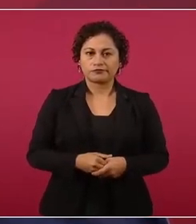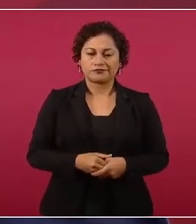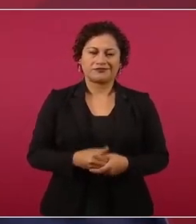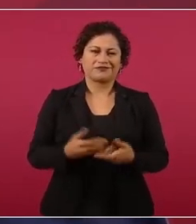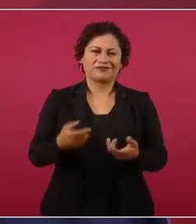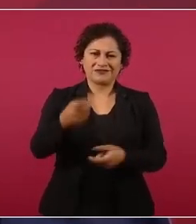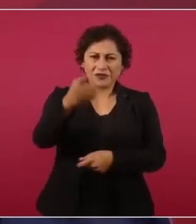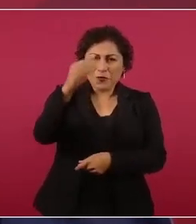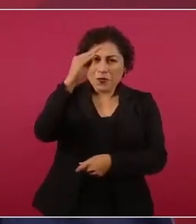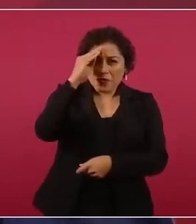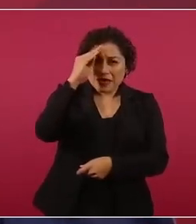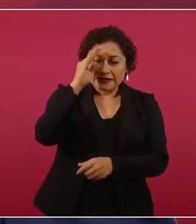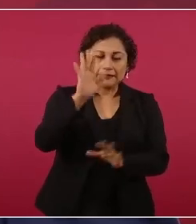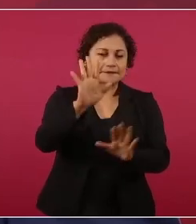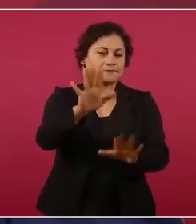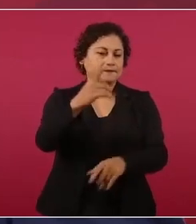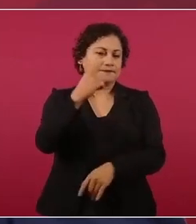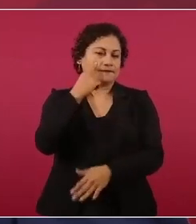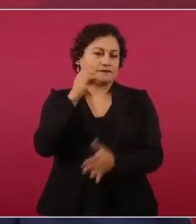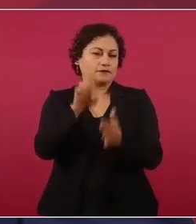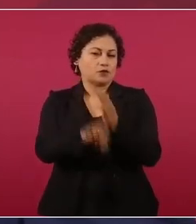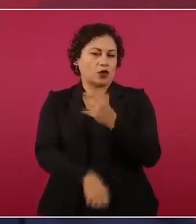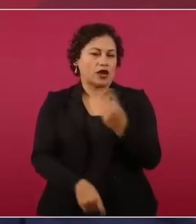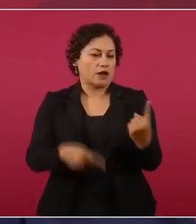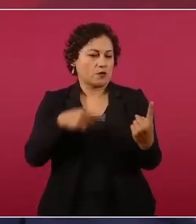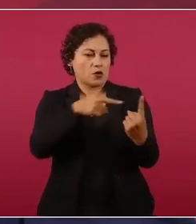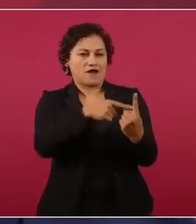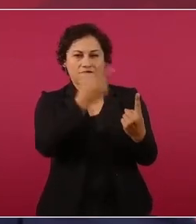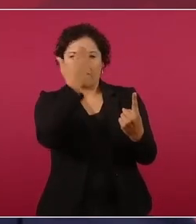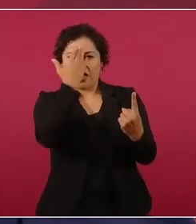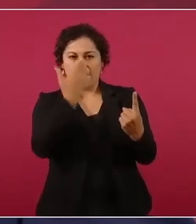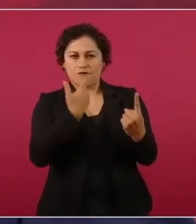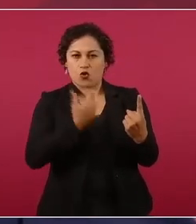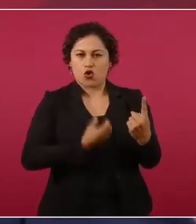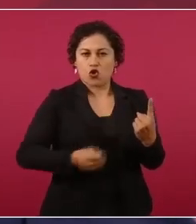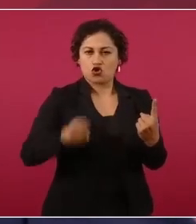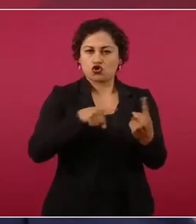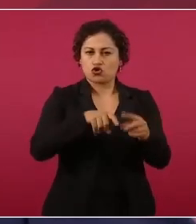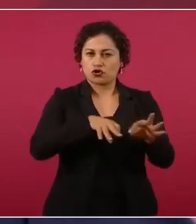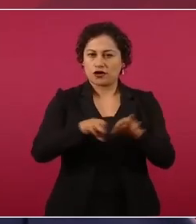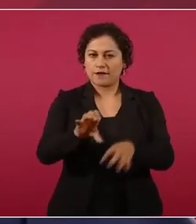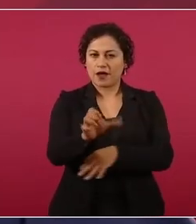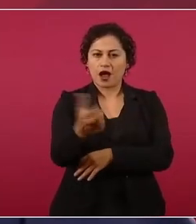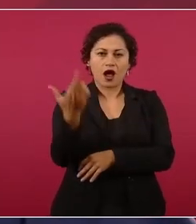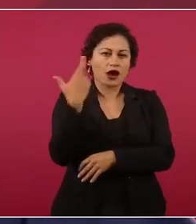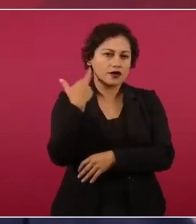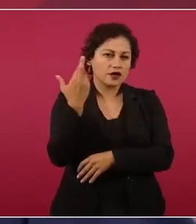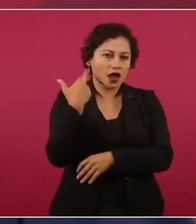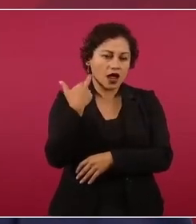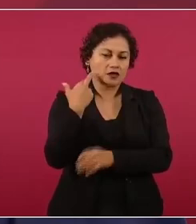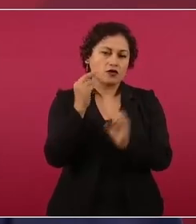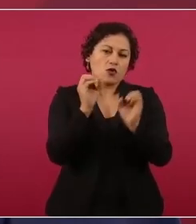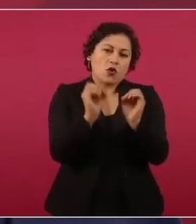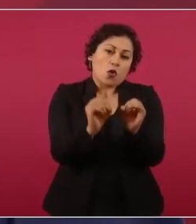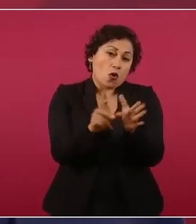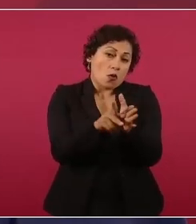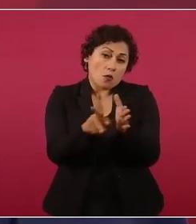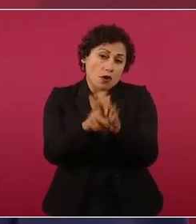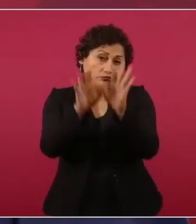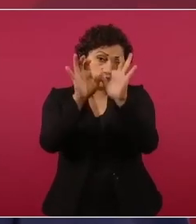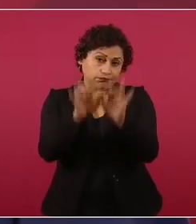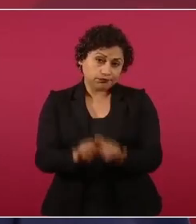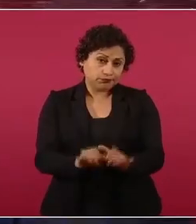imagínense un famoso de la radio o de la prensa escrita,